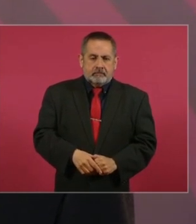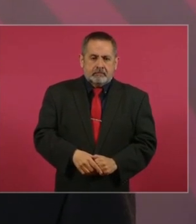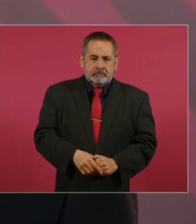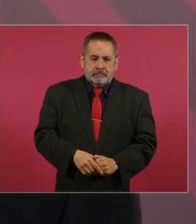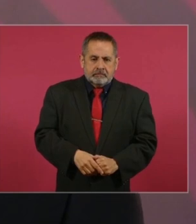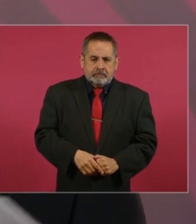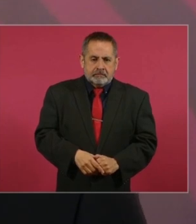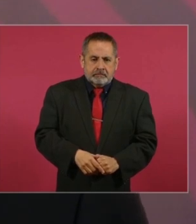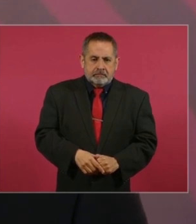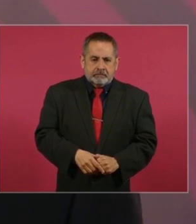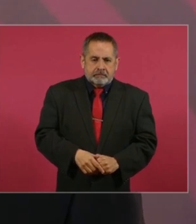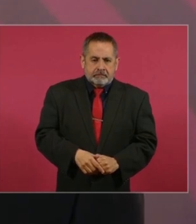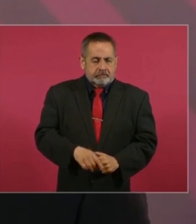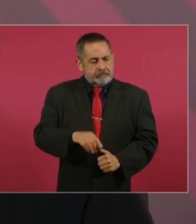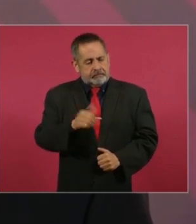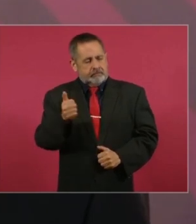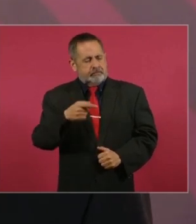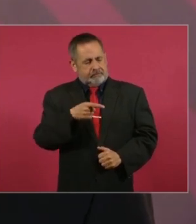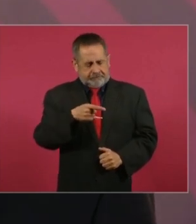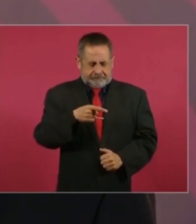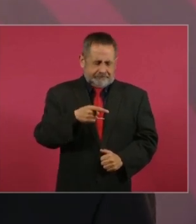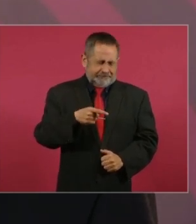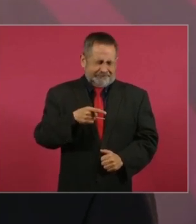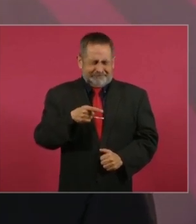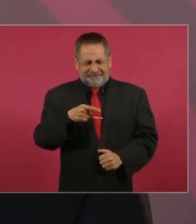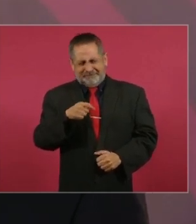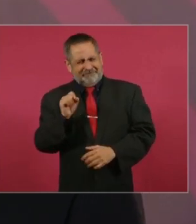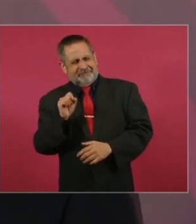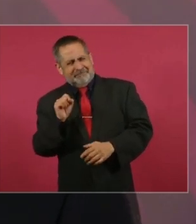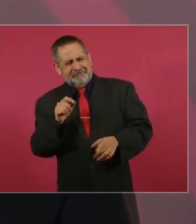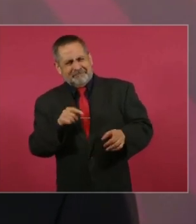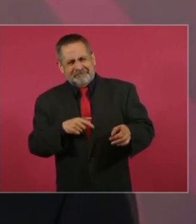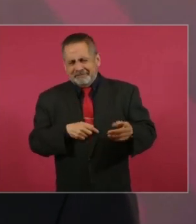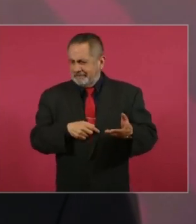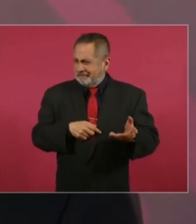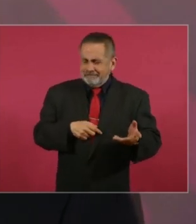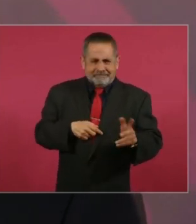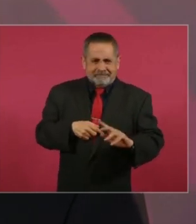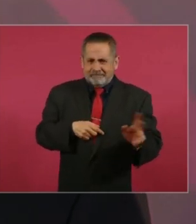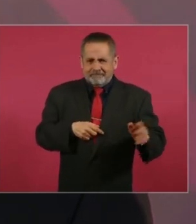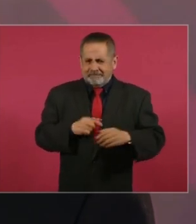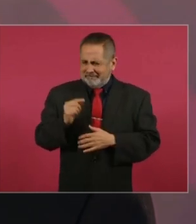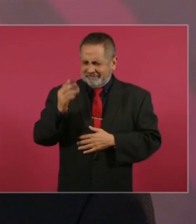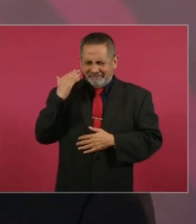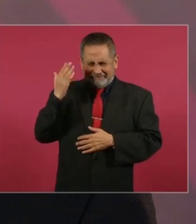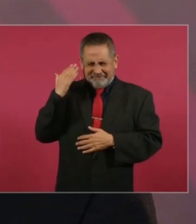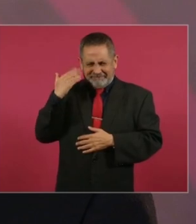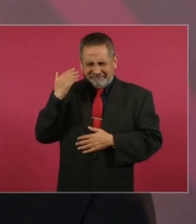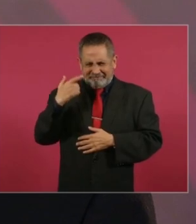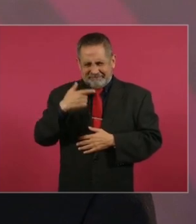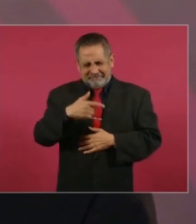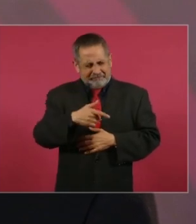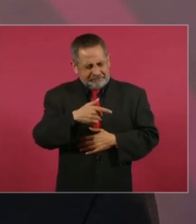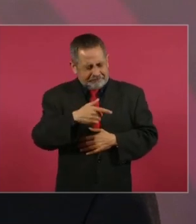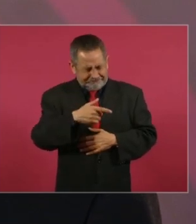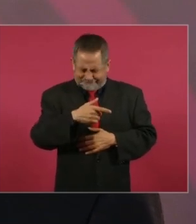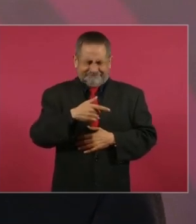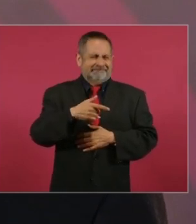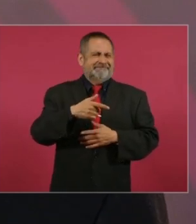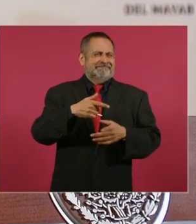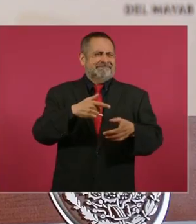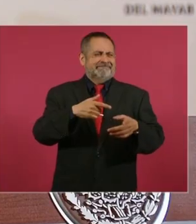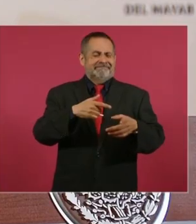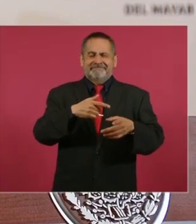Y lo otro que me llamó mucho la atención hace un tiempo y ahora más